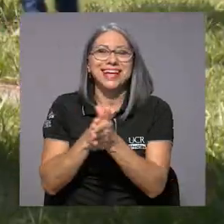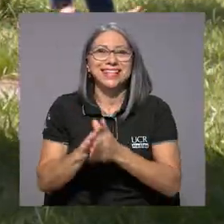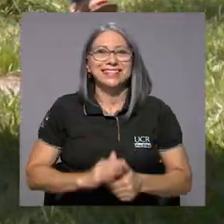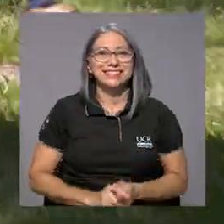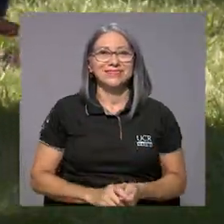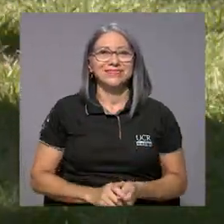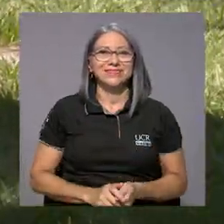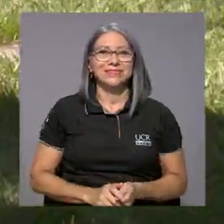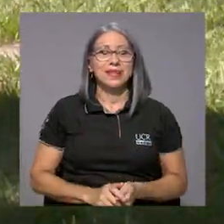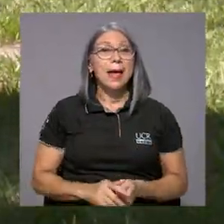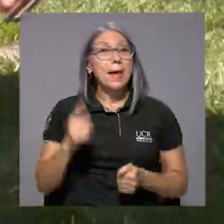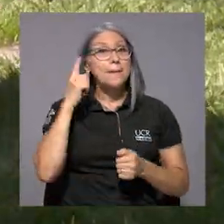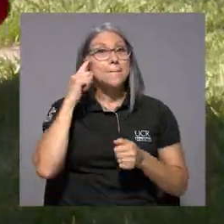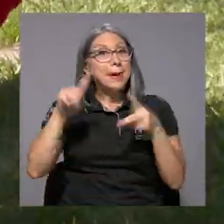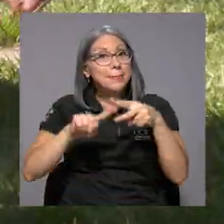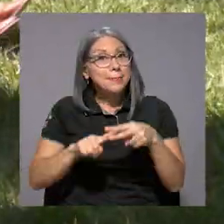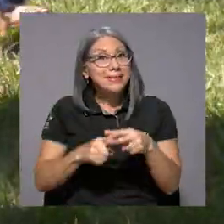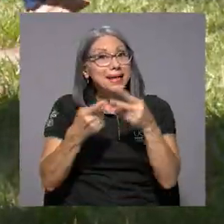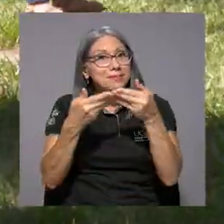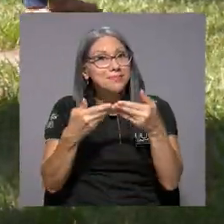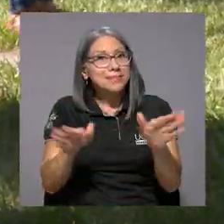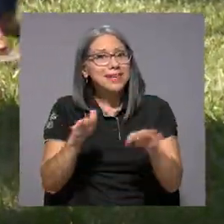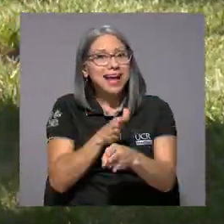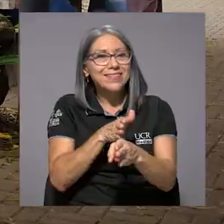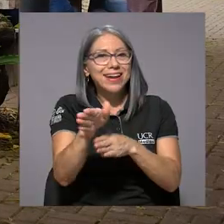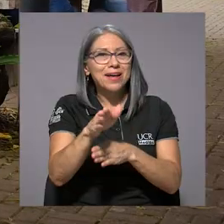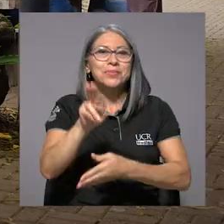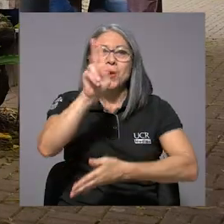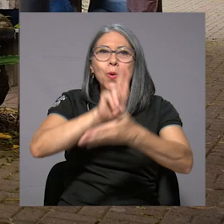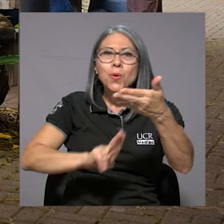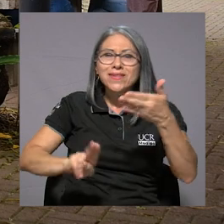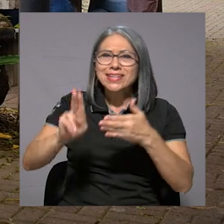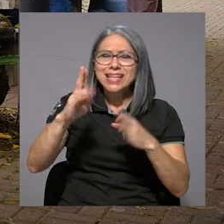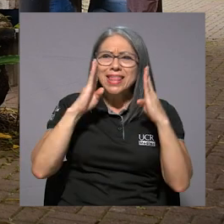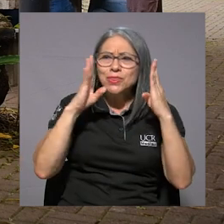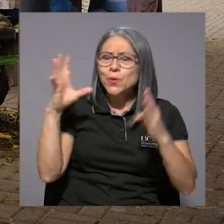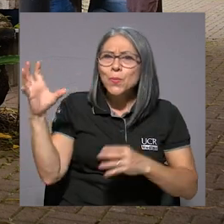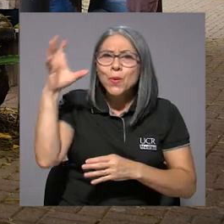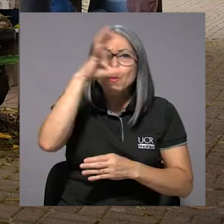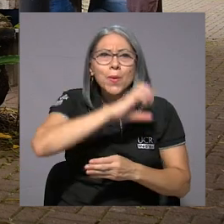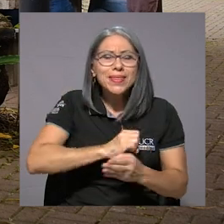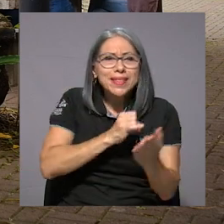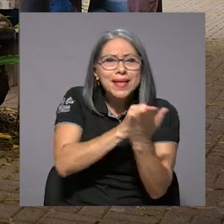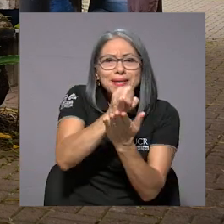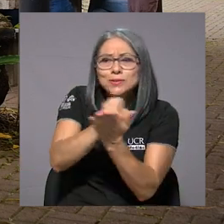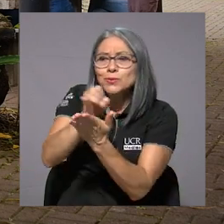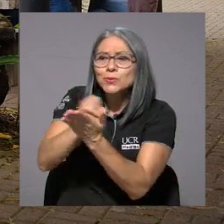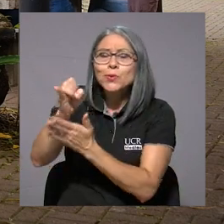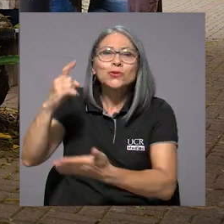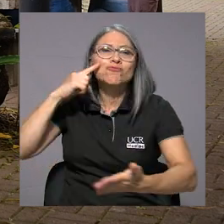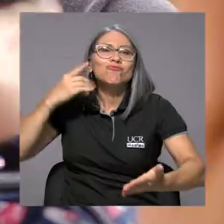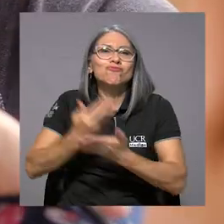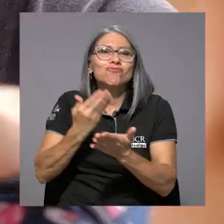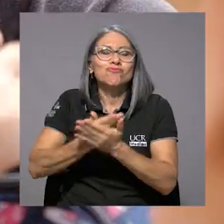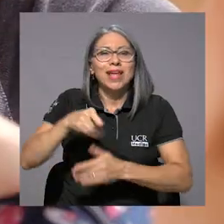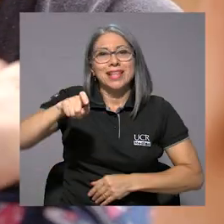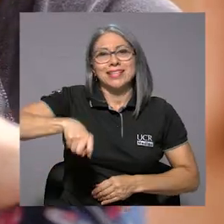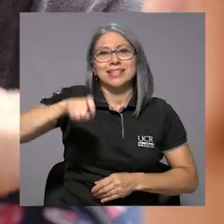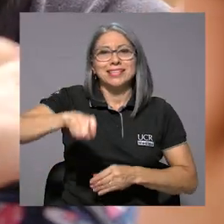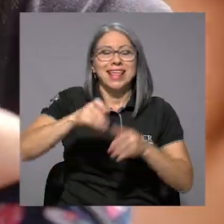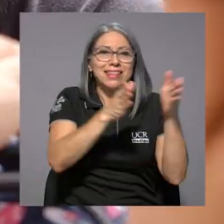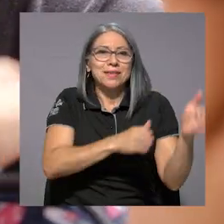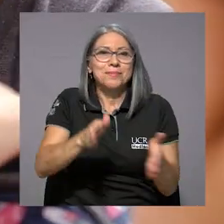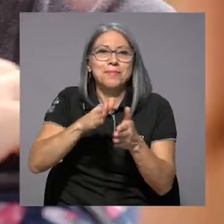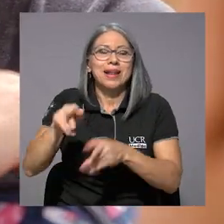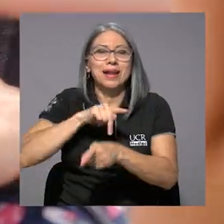aprovechada para la apertura de esta carrera la universidad consideró estudios que evidenciaron la necesidad de